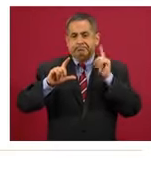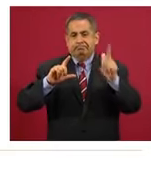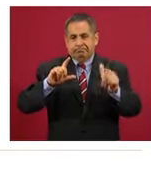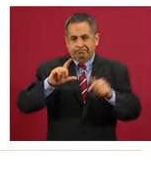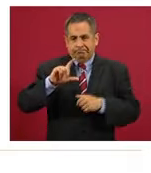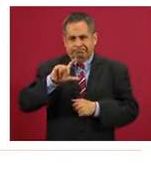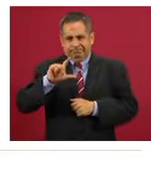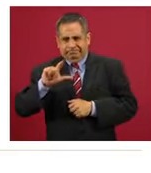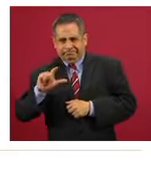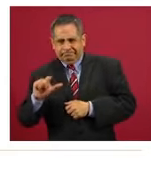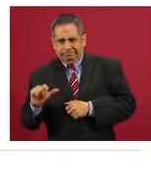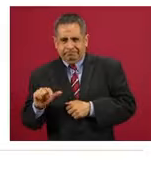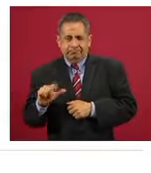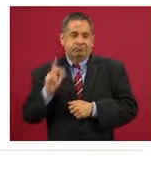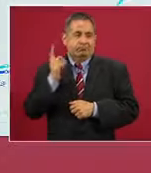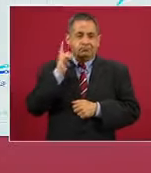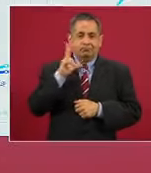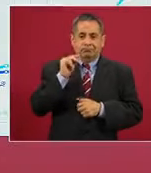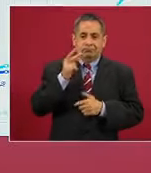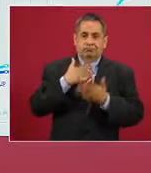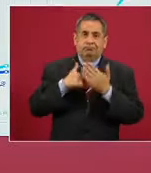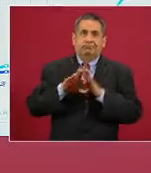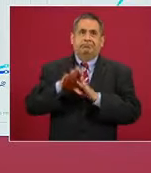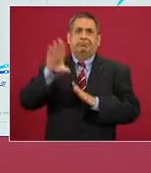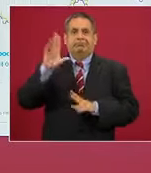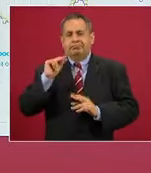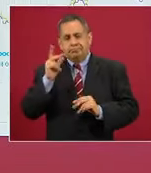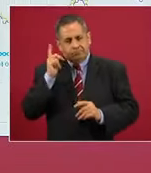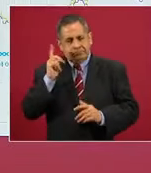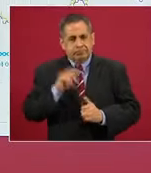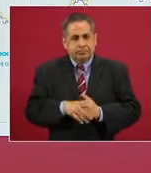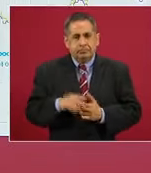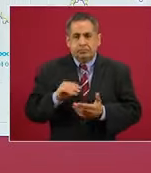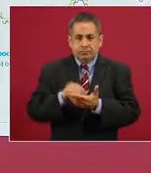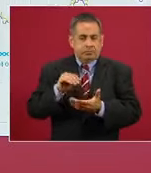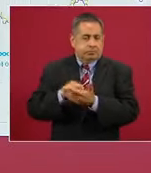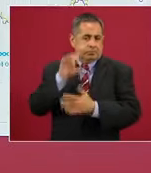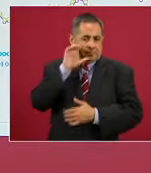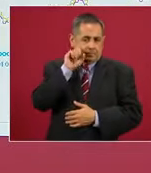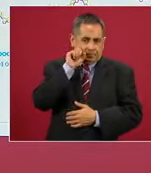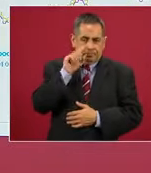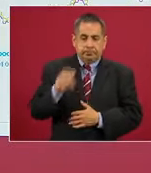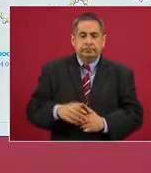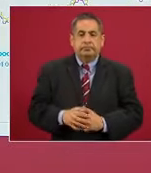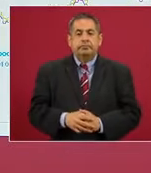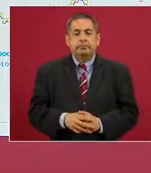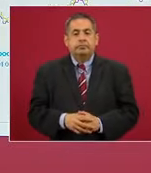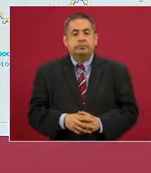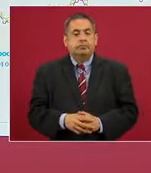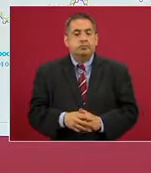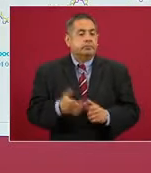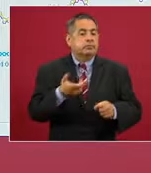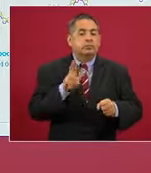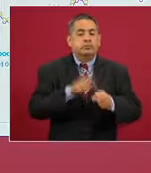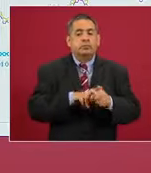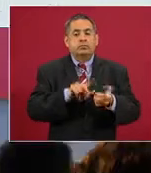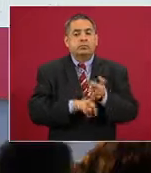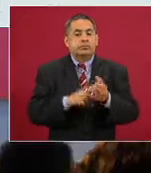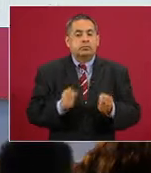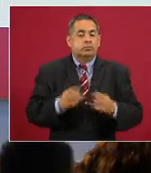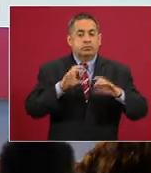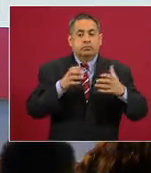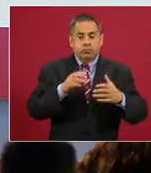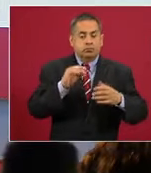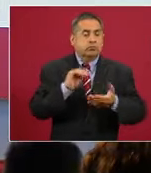tendencia de regreso a la transmisión intensa. Sigue en color naranja. La siguiente. Su ocupación hospitalaria se